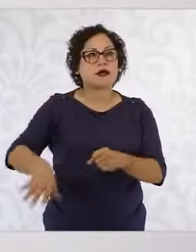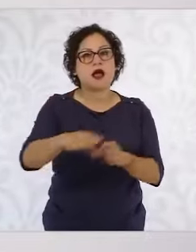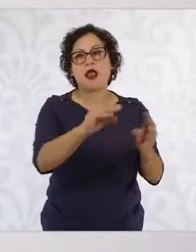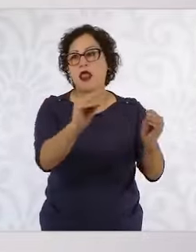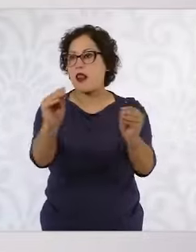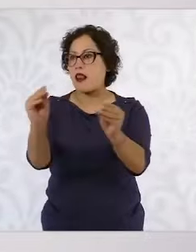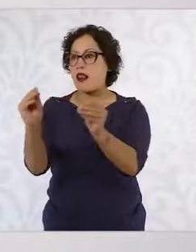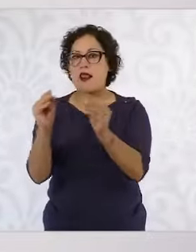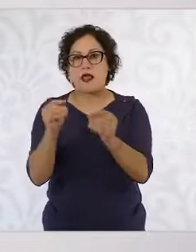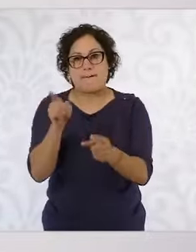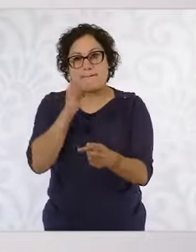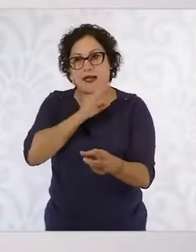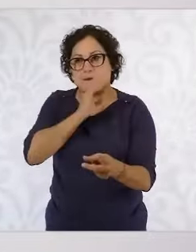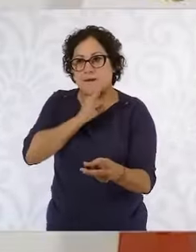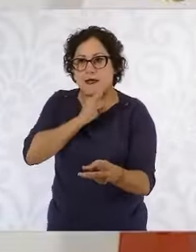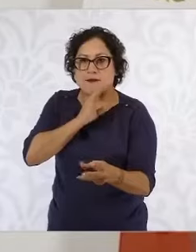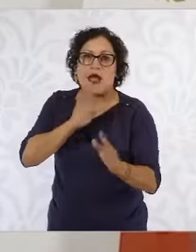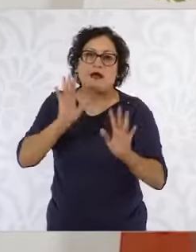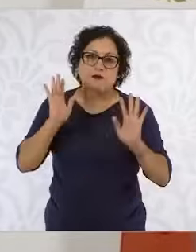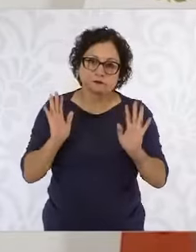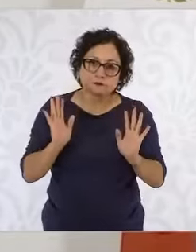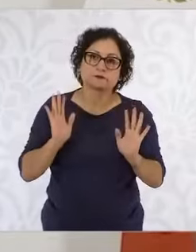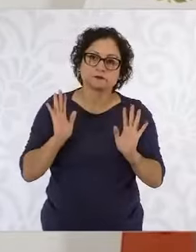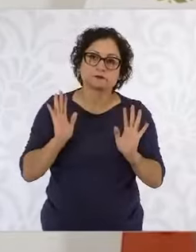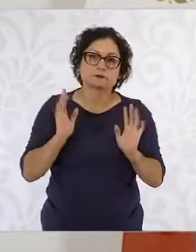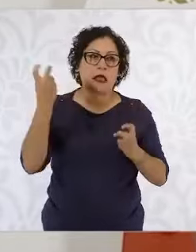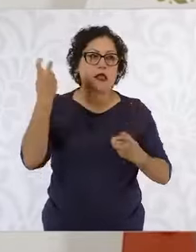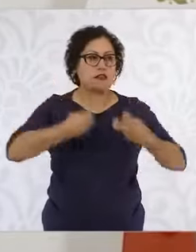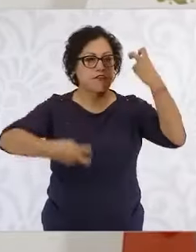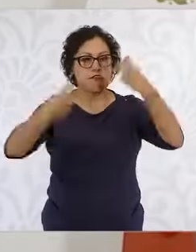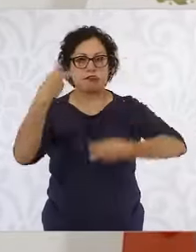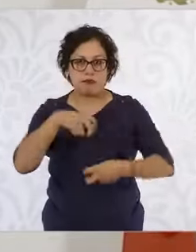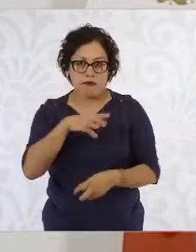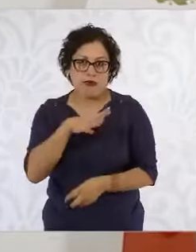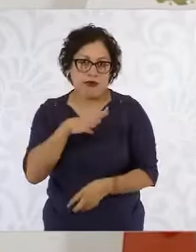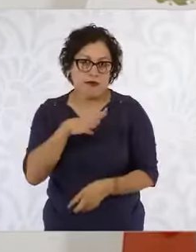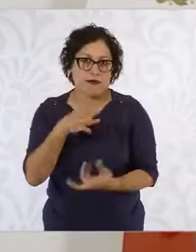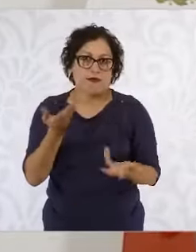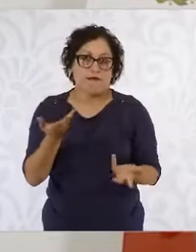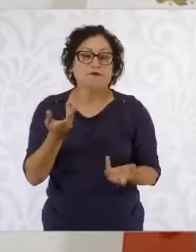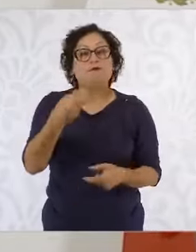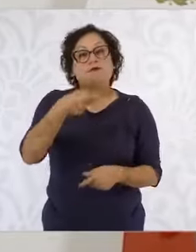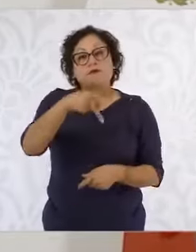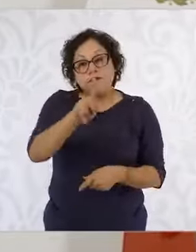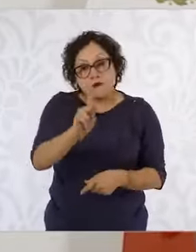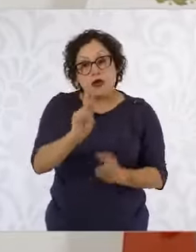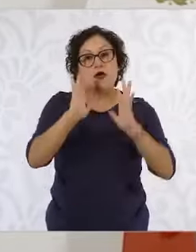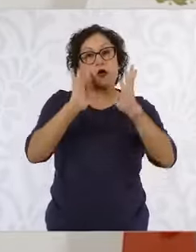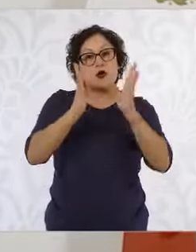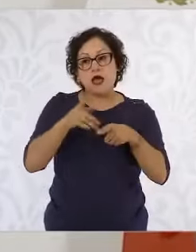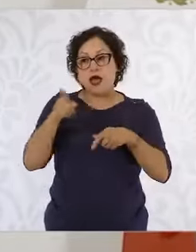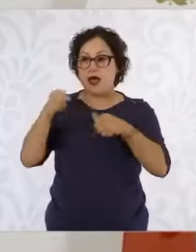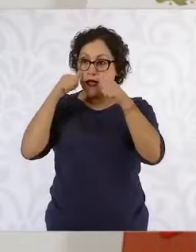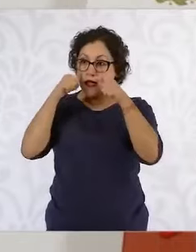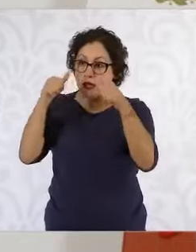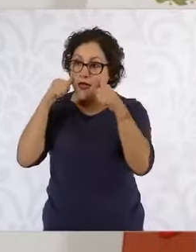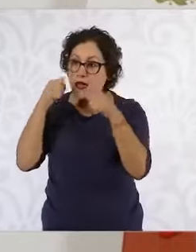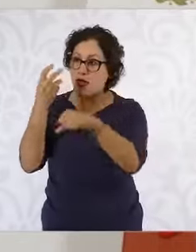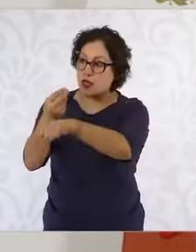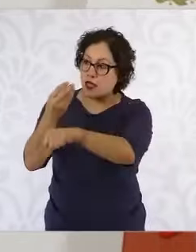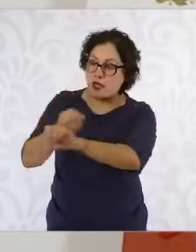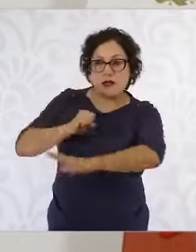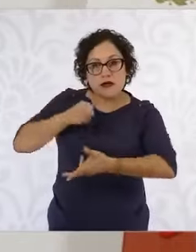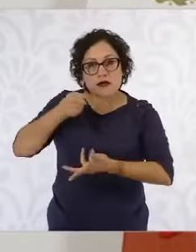vamos a llamarle ruido o se critica mucho, pero cuando se atiende que